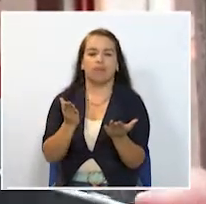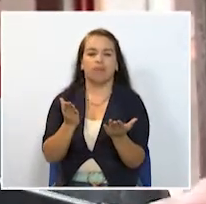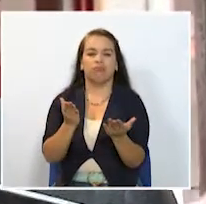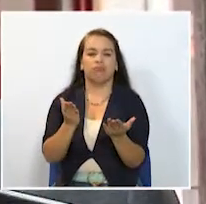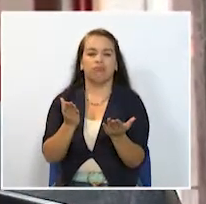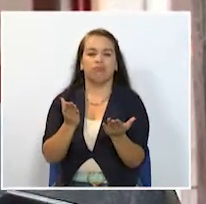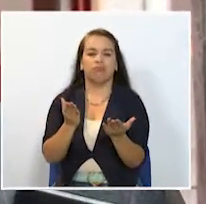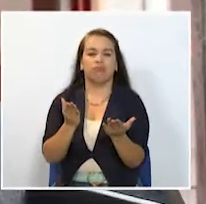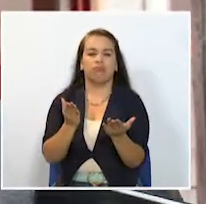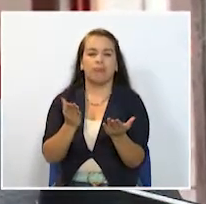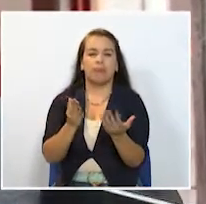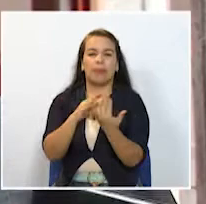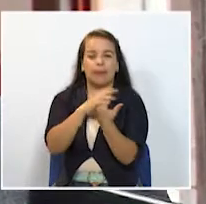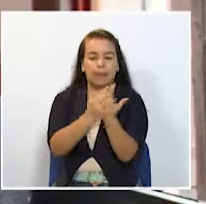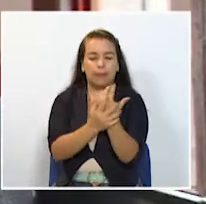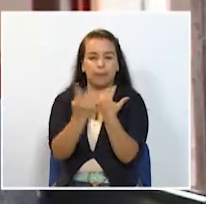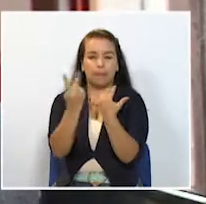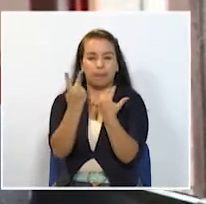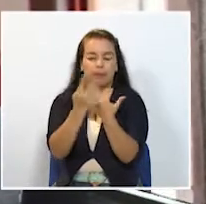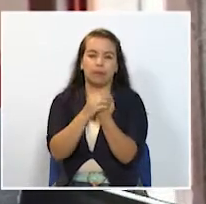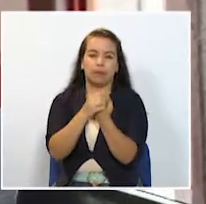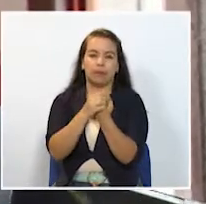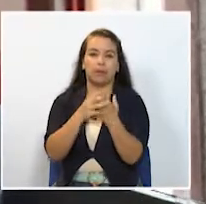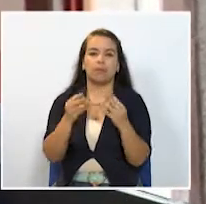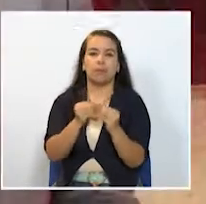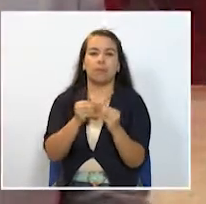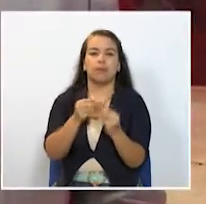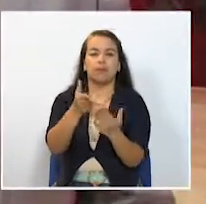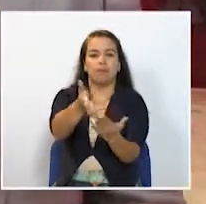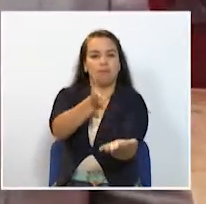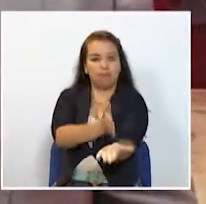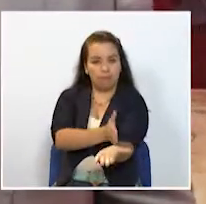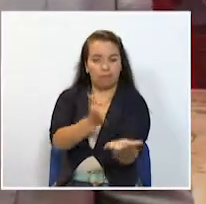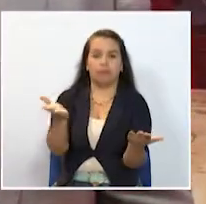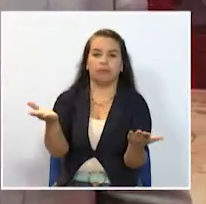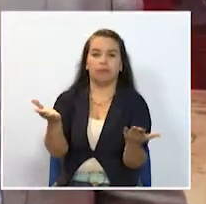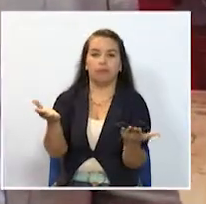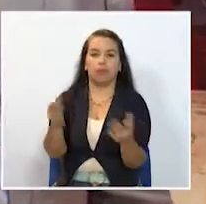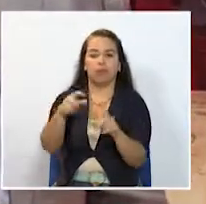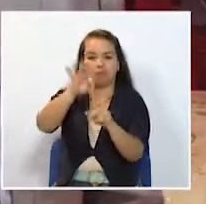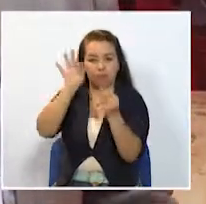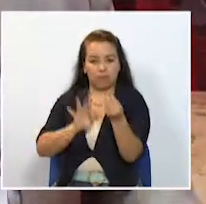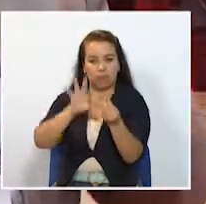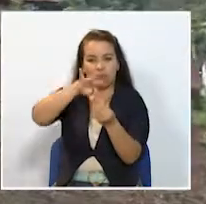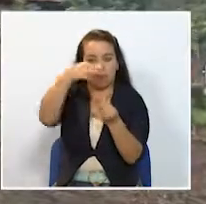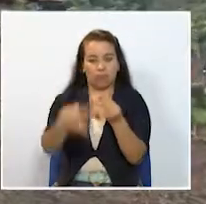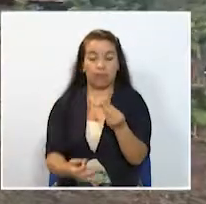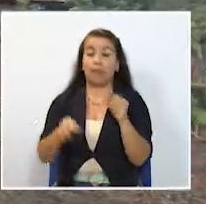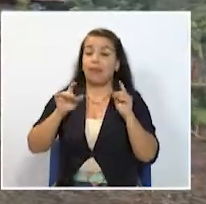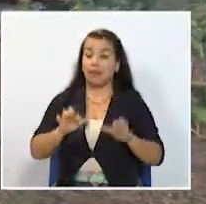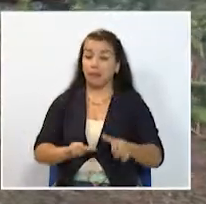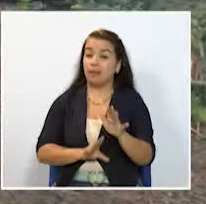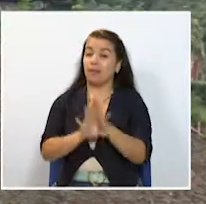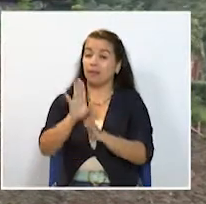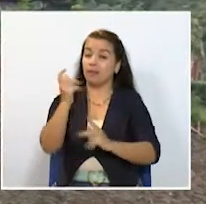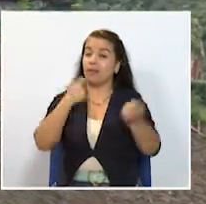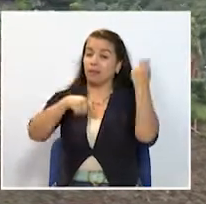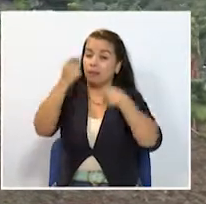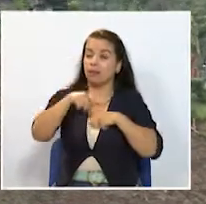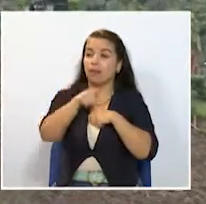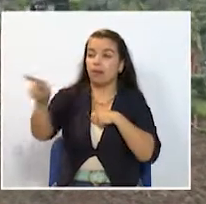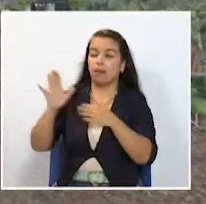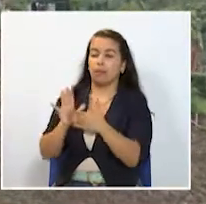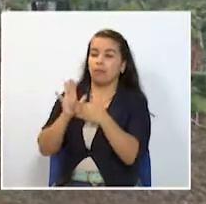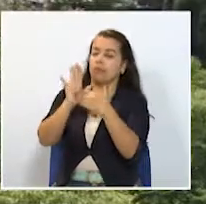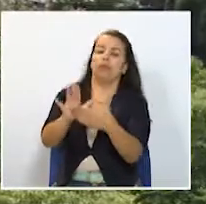de piel verde el plátano y el banano En materia de turismo, el secretario de Desarrollo Económico de Caldas Miguel Trujillo presentó